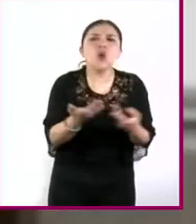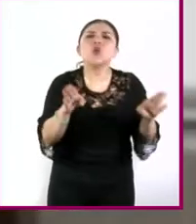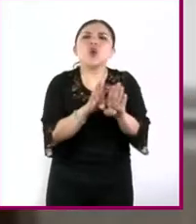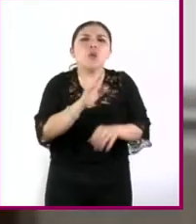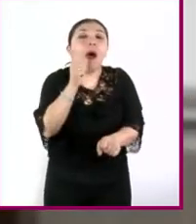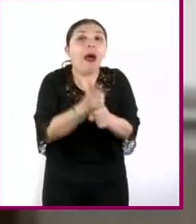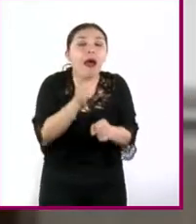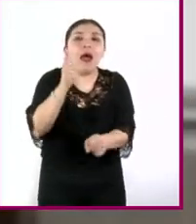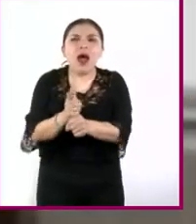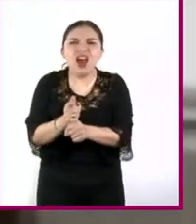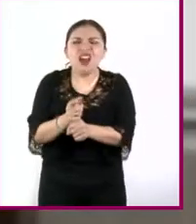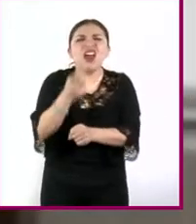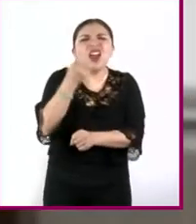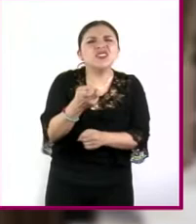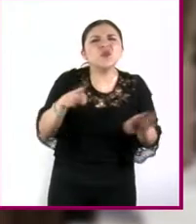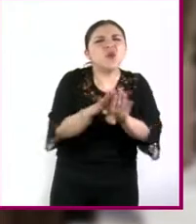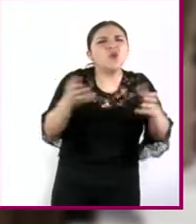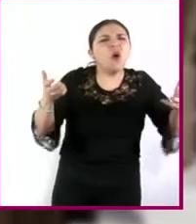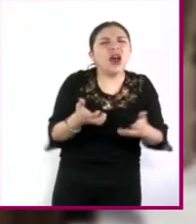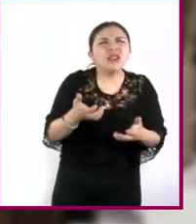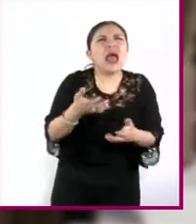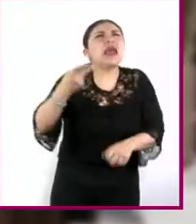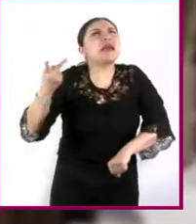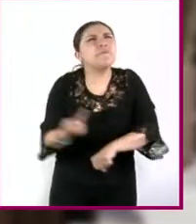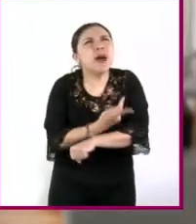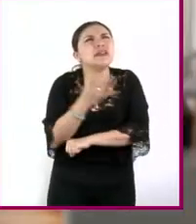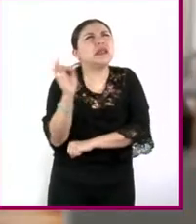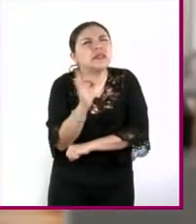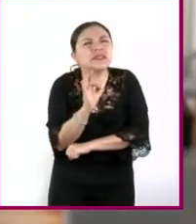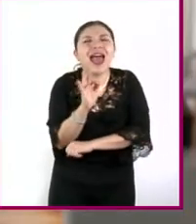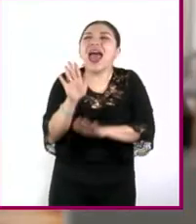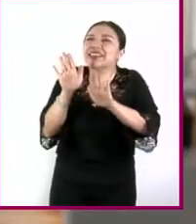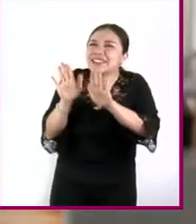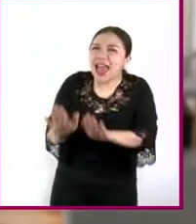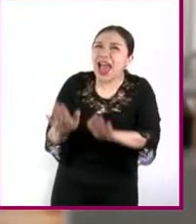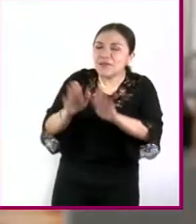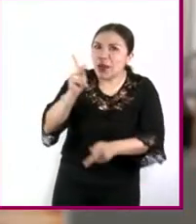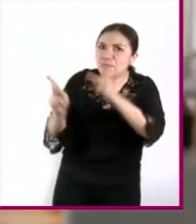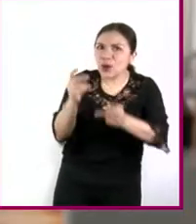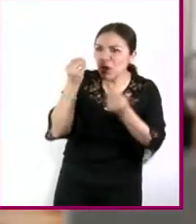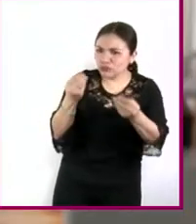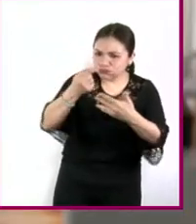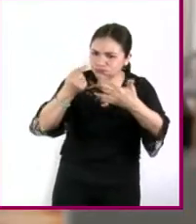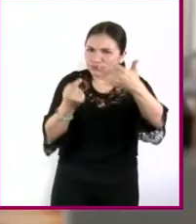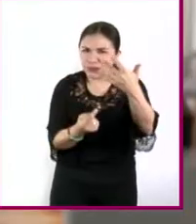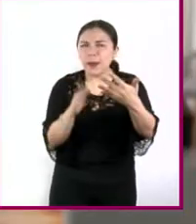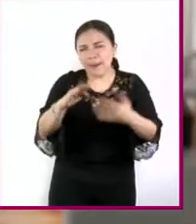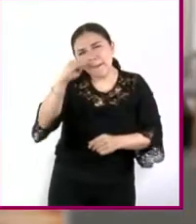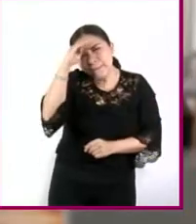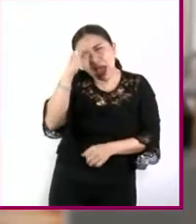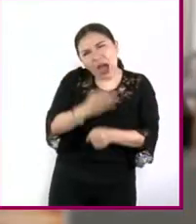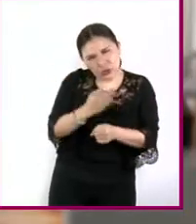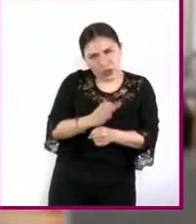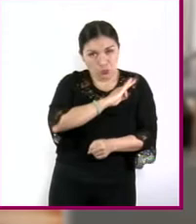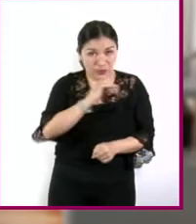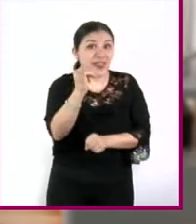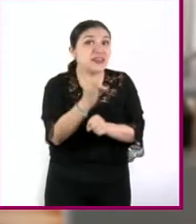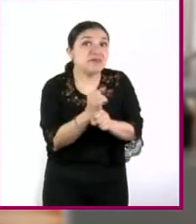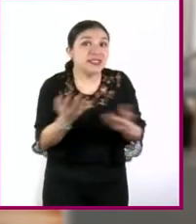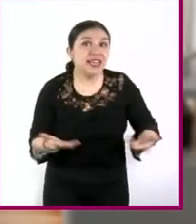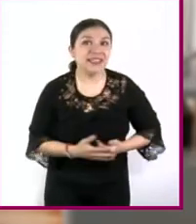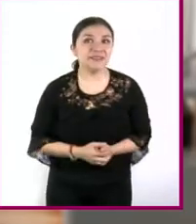aplican qué pasa si calma memo son muchas preguntas qué te parece si vamos a investigar